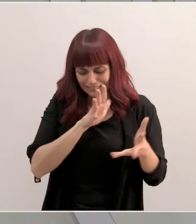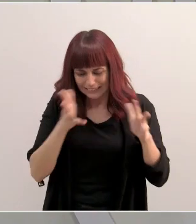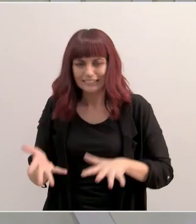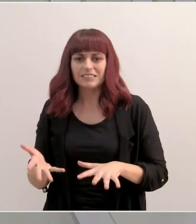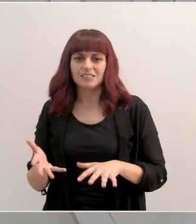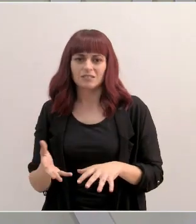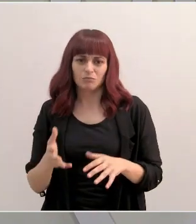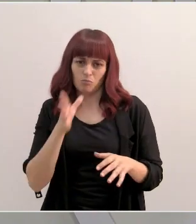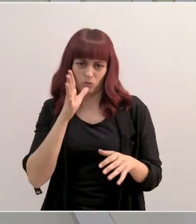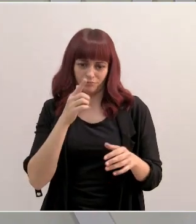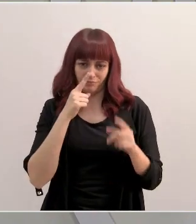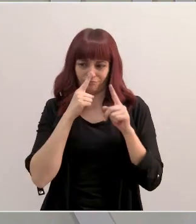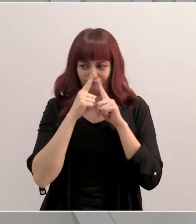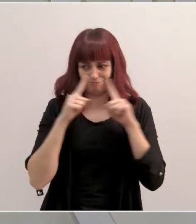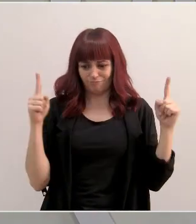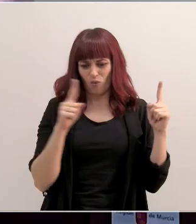durante este año.